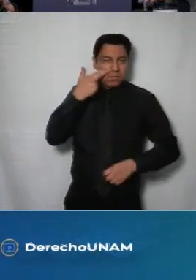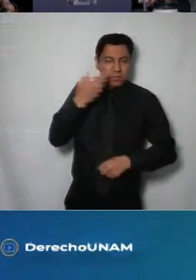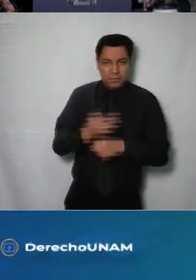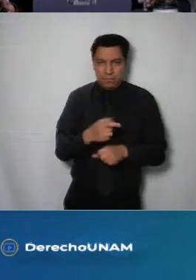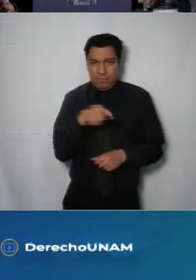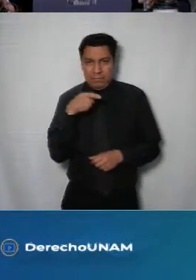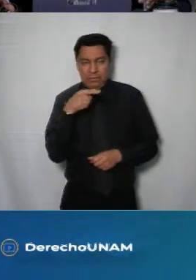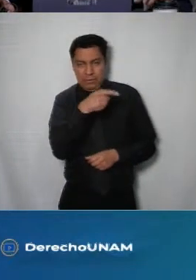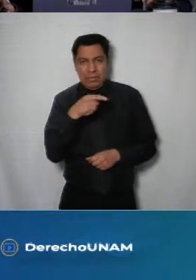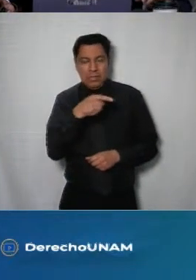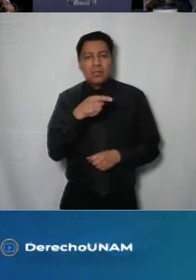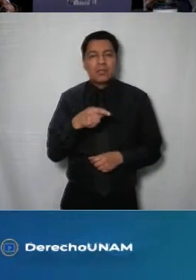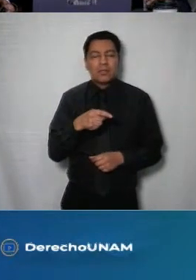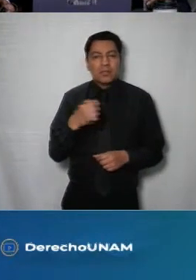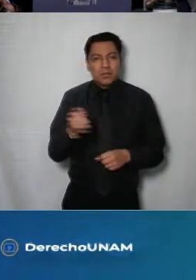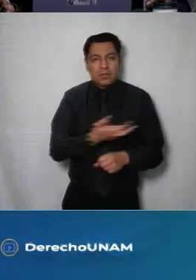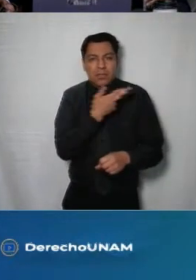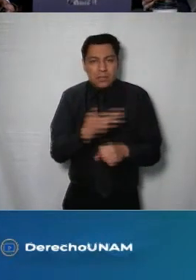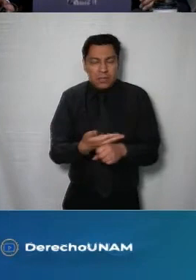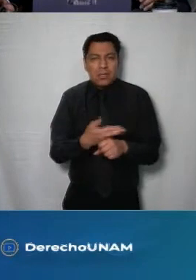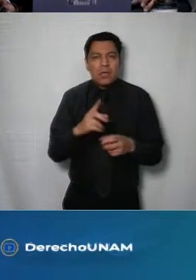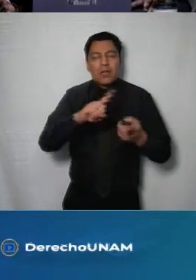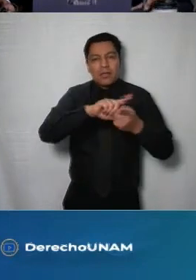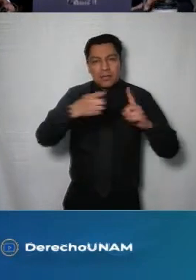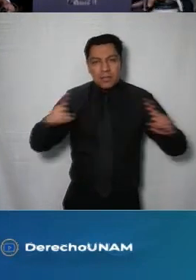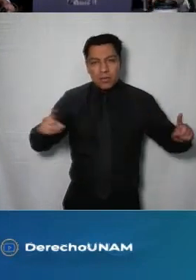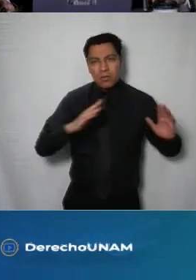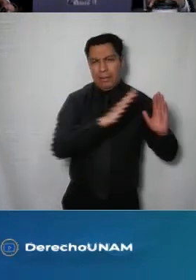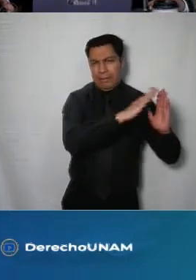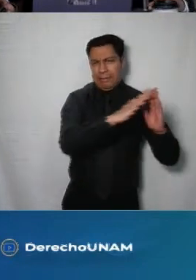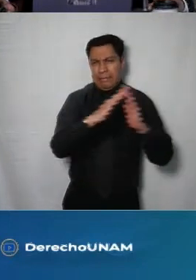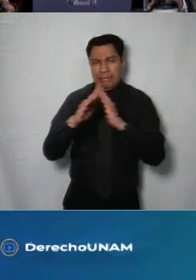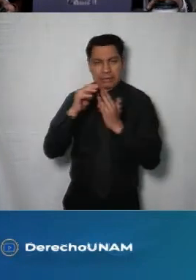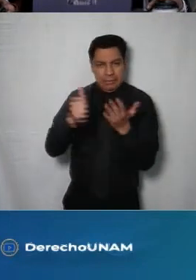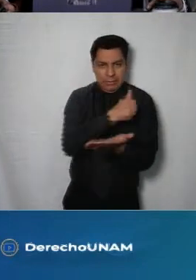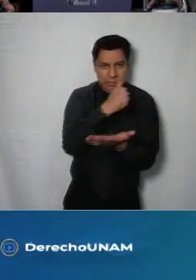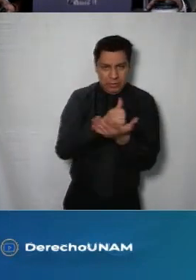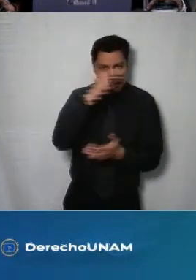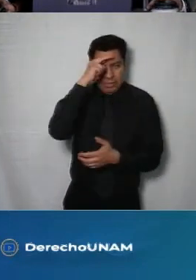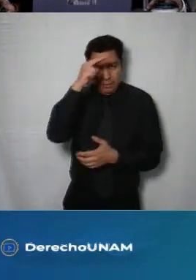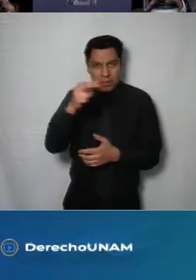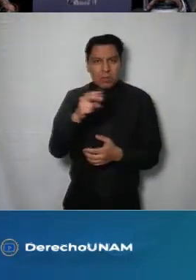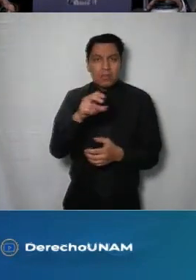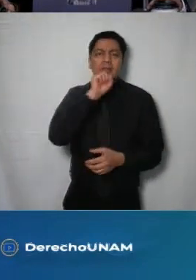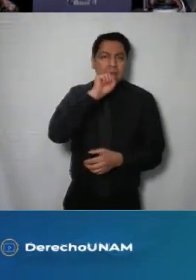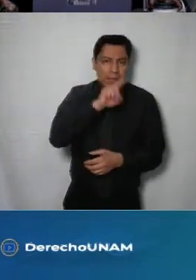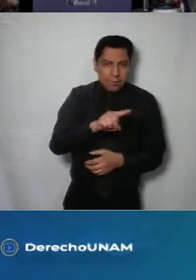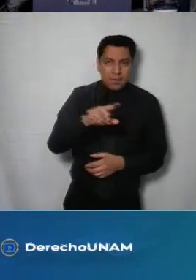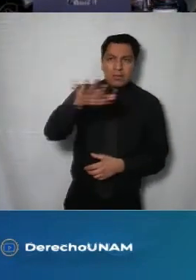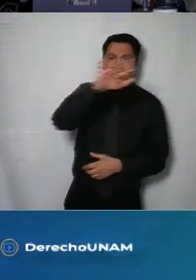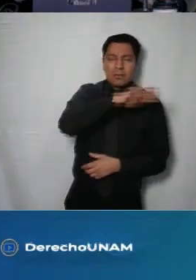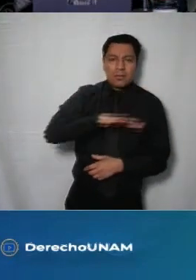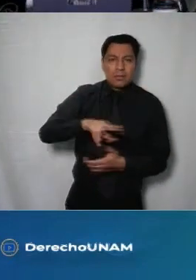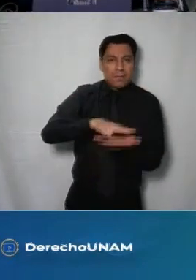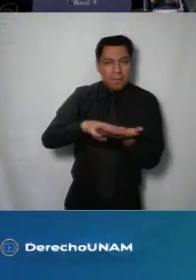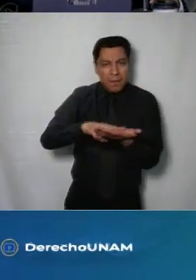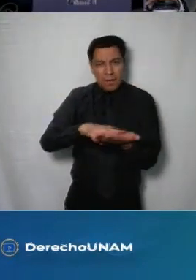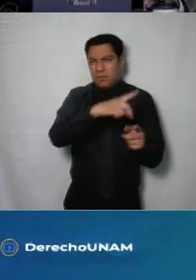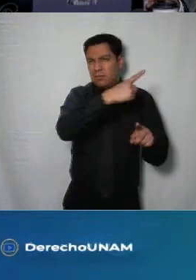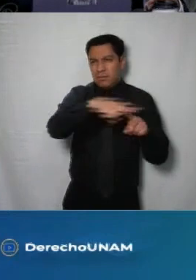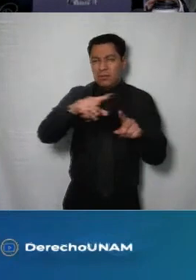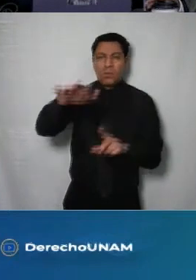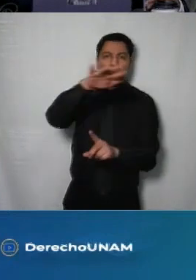Secretaría de Desarrollo Urbano y Vivienda cuenta con la Dirección General de Reordenación Urbana y Protección Ecológica y bueno este asunto